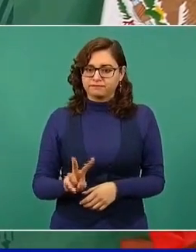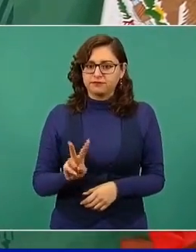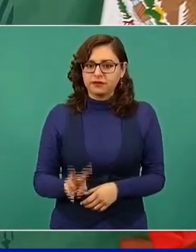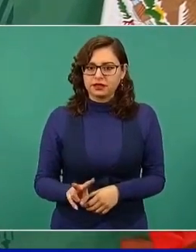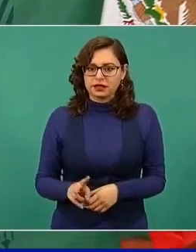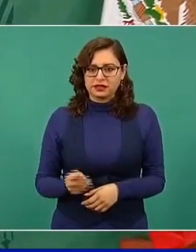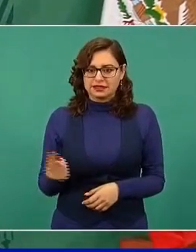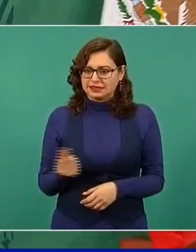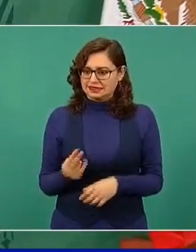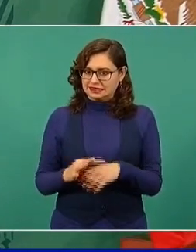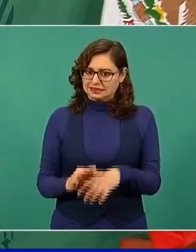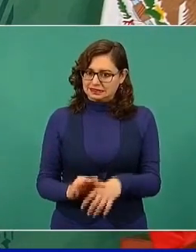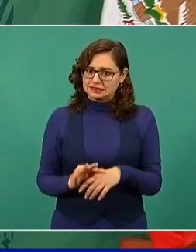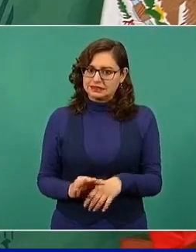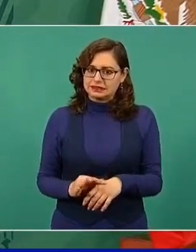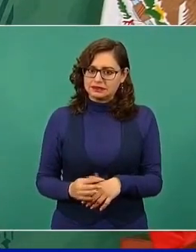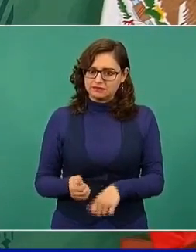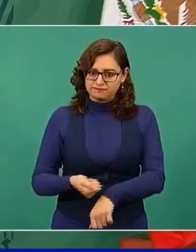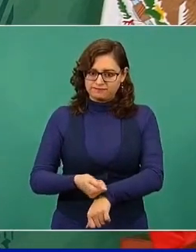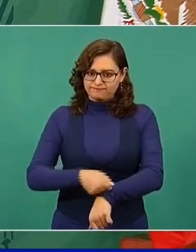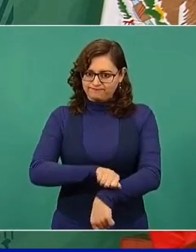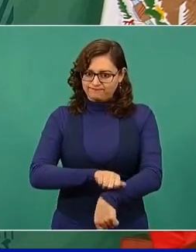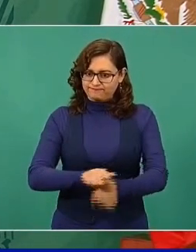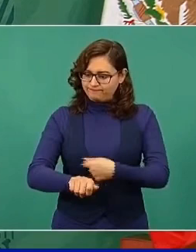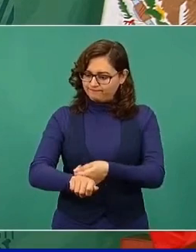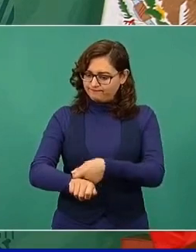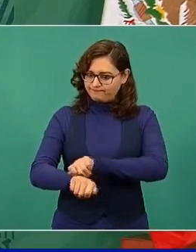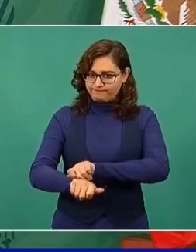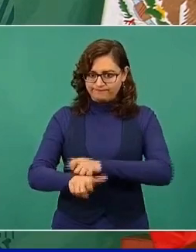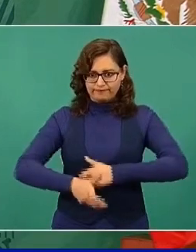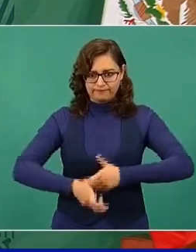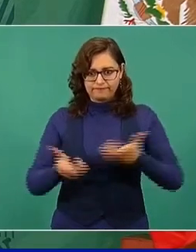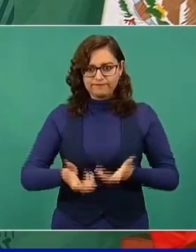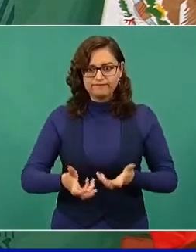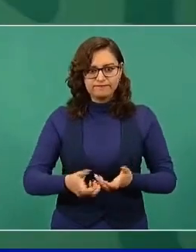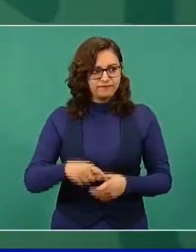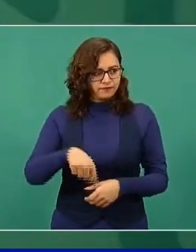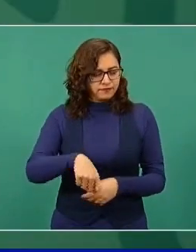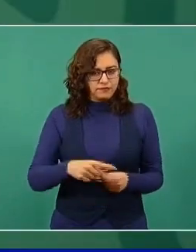la economía en América del Norte, en 30 años